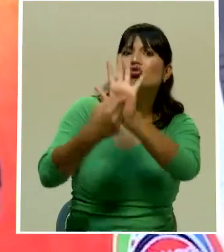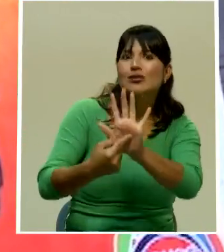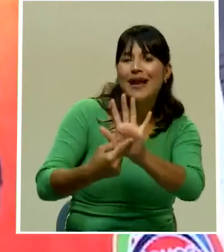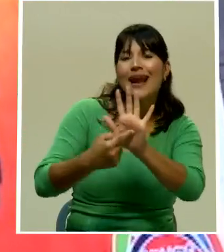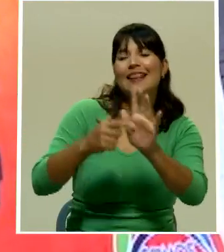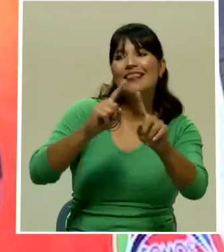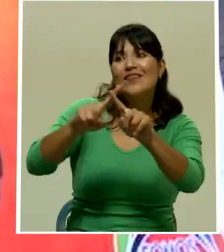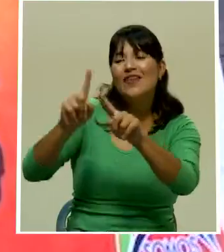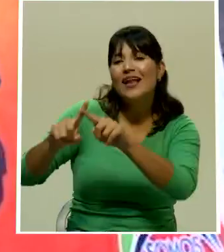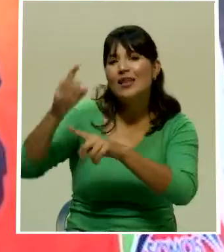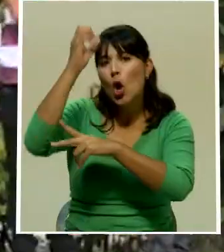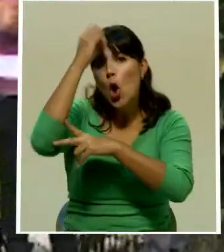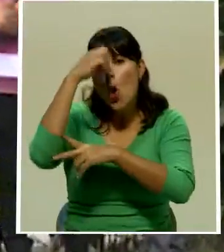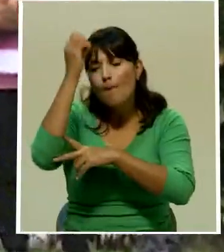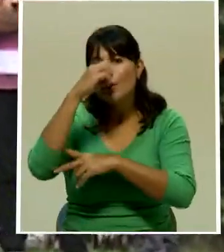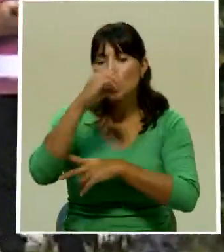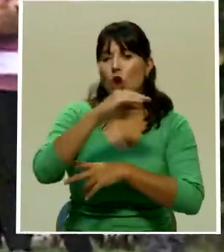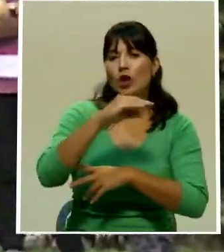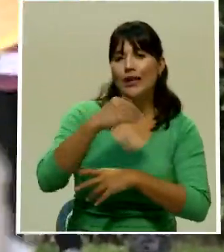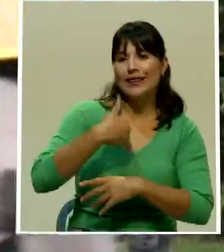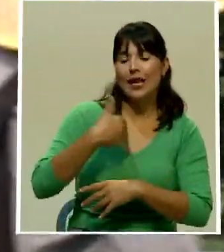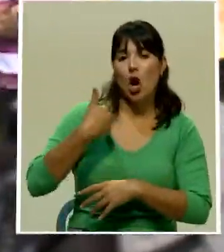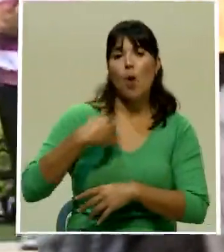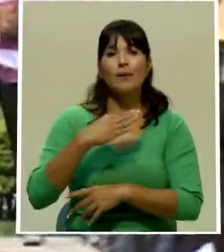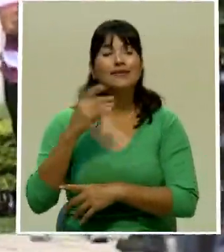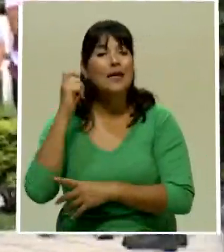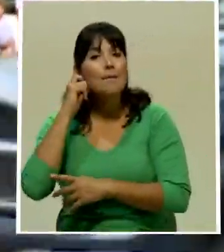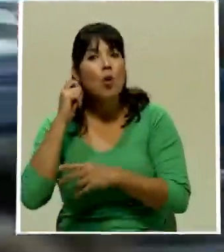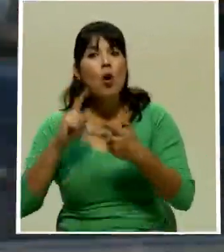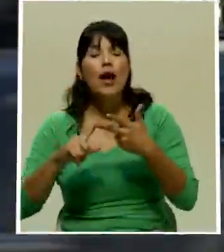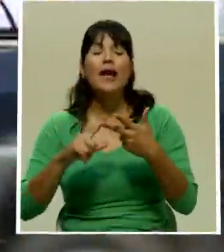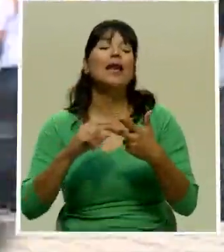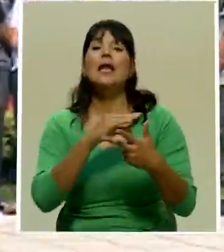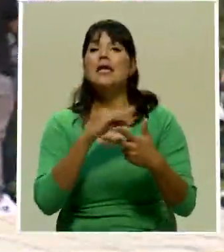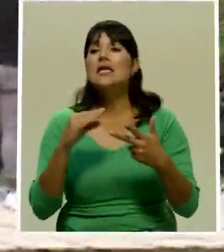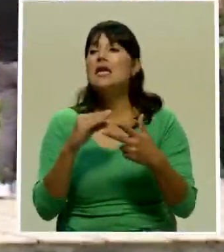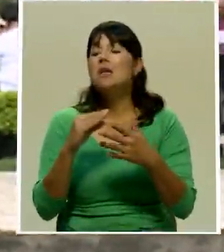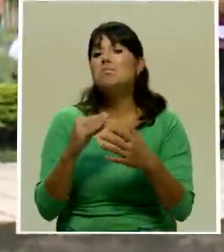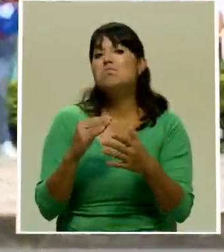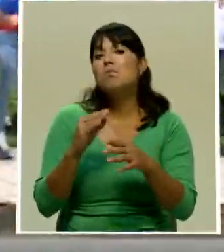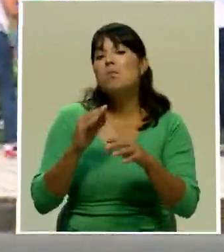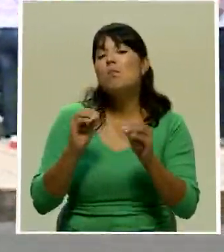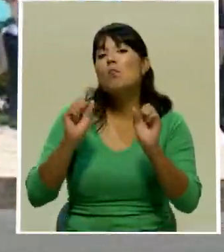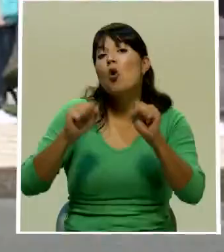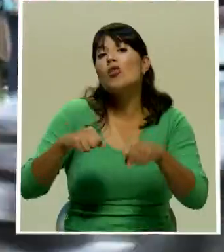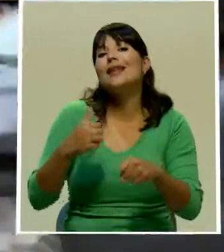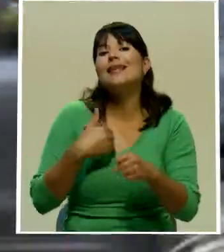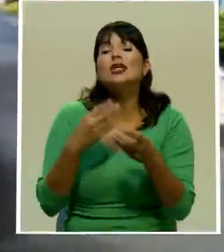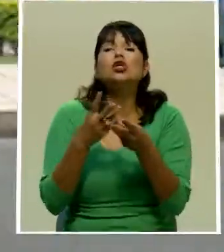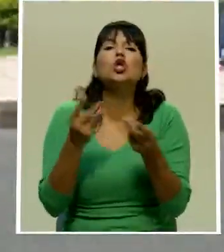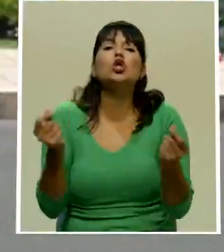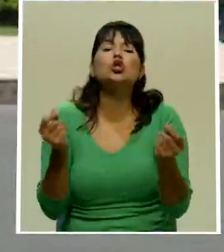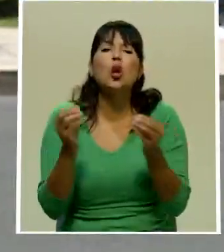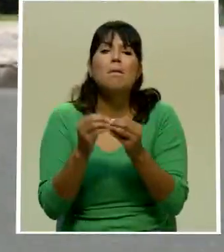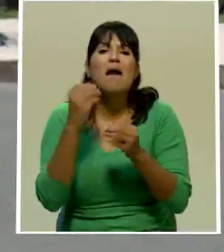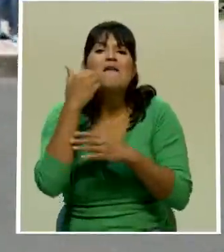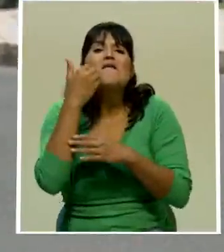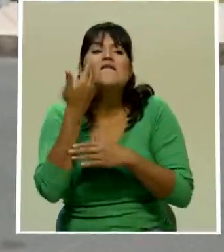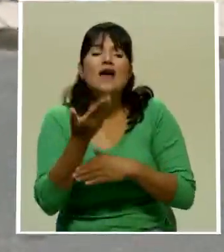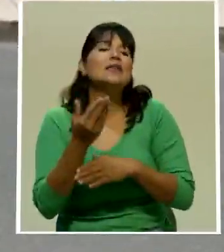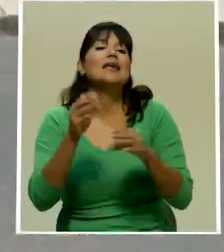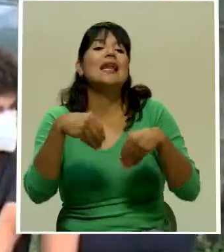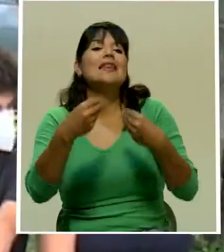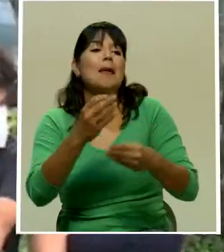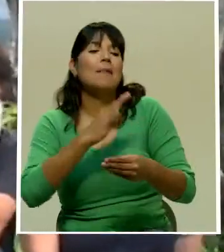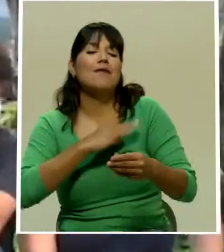facilitará espacios de negociación sin desigualdad de poder y favorecerá soluciones que no excluyan o perjudiquen grupos sociales y que sean respetuosos